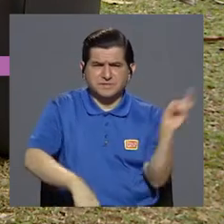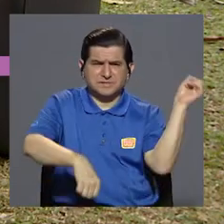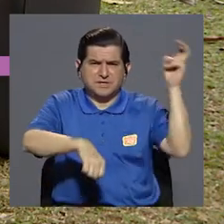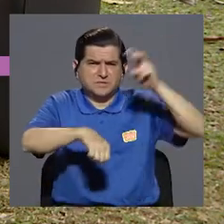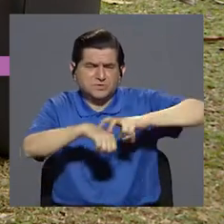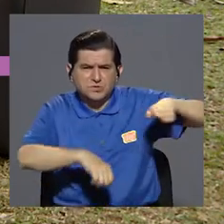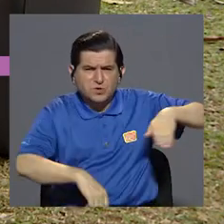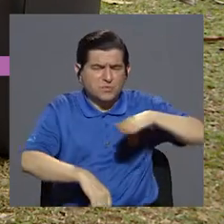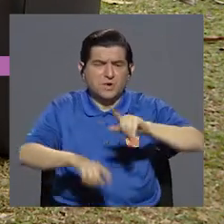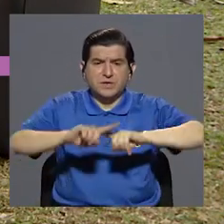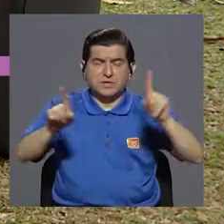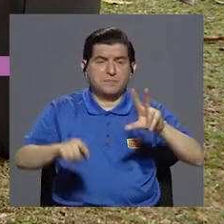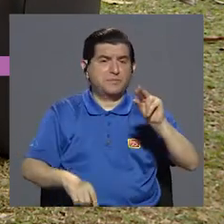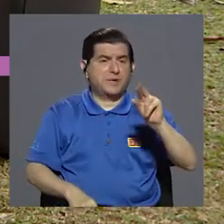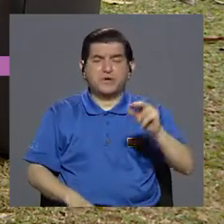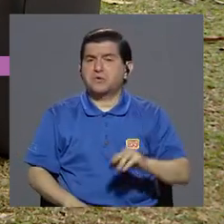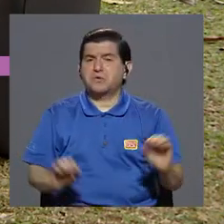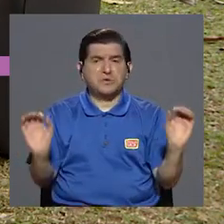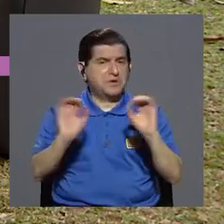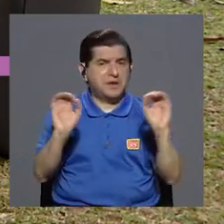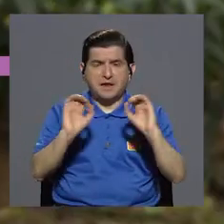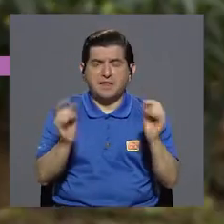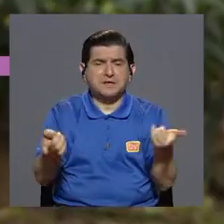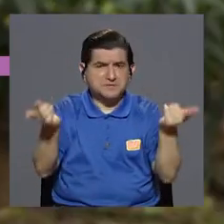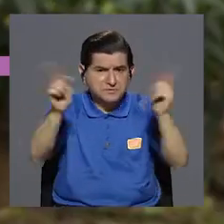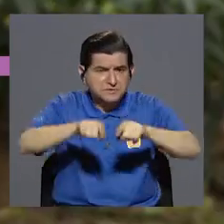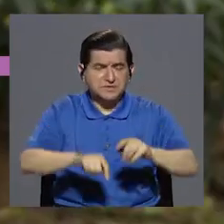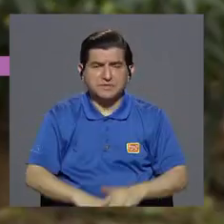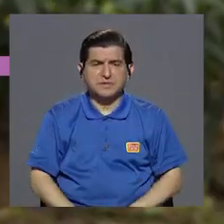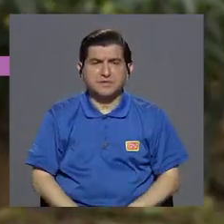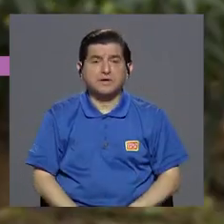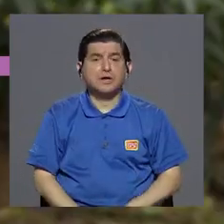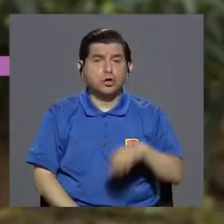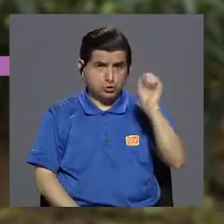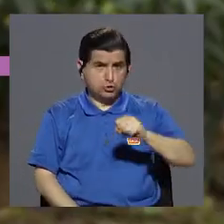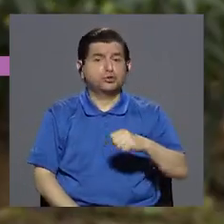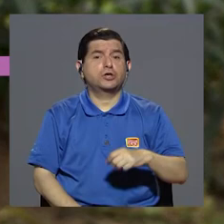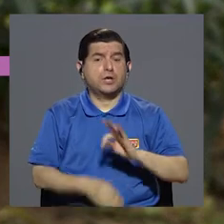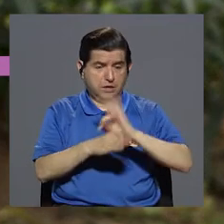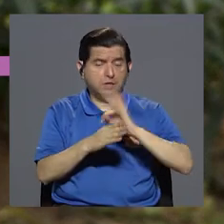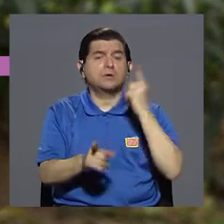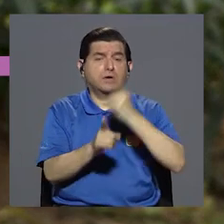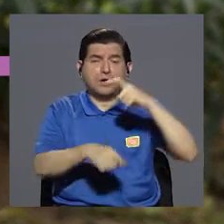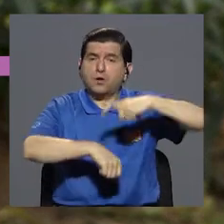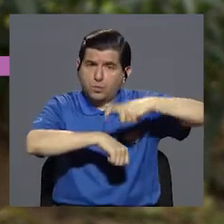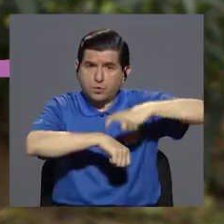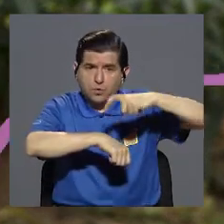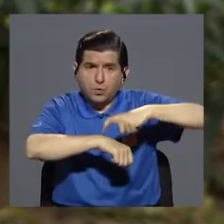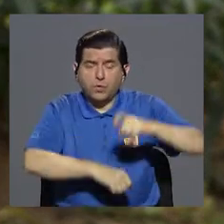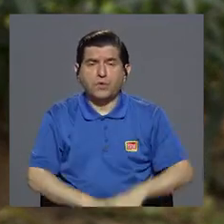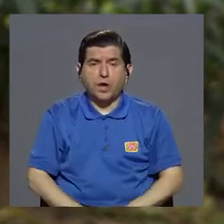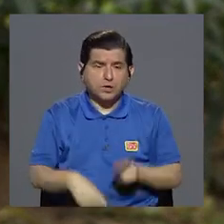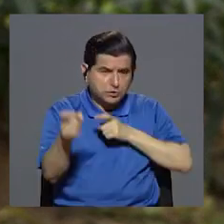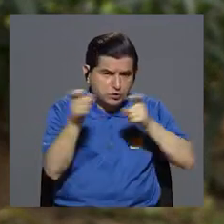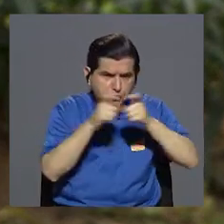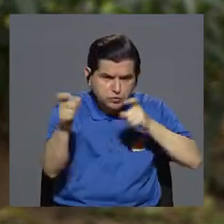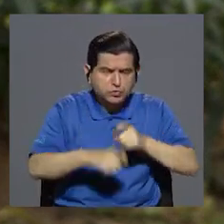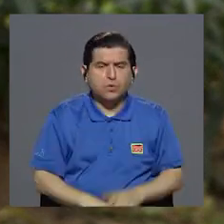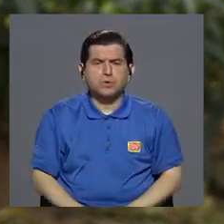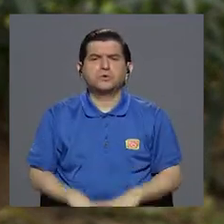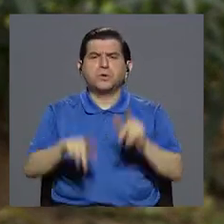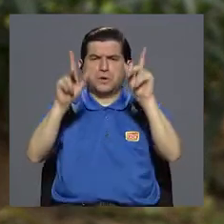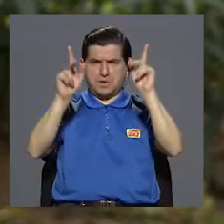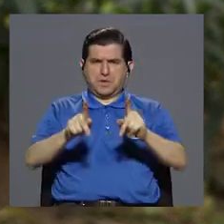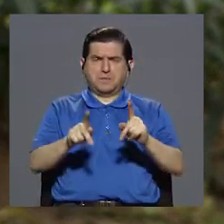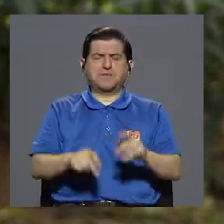muerde la serpiente, pero no queda con nada, Sí, digamos, si el tratamiento se da a tiempo, se controla el